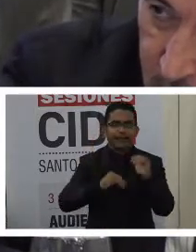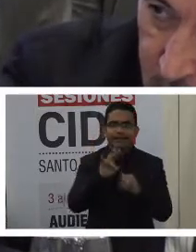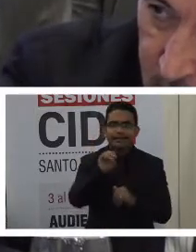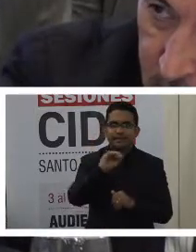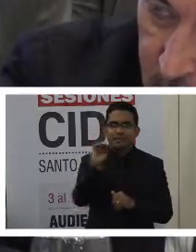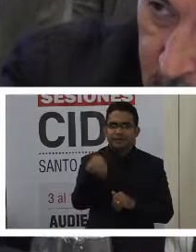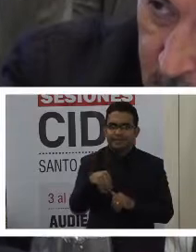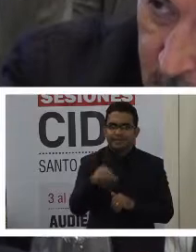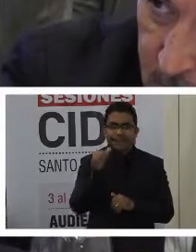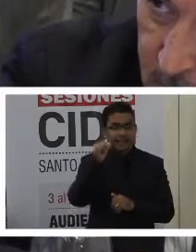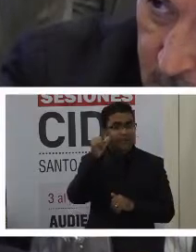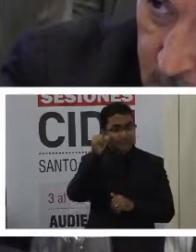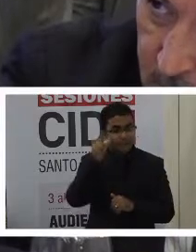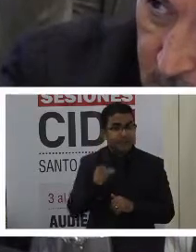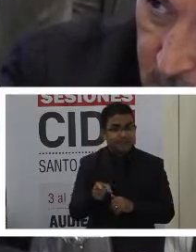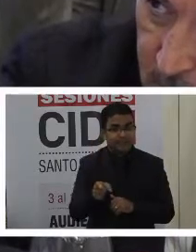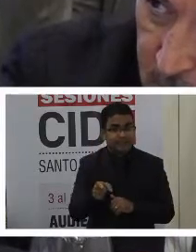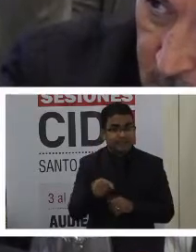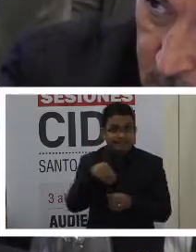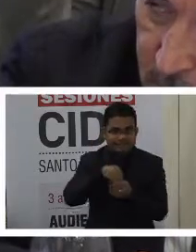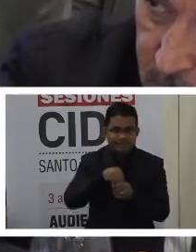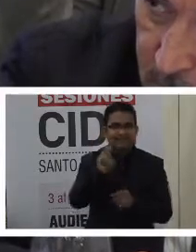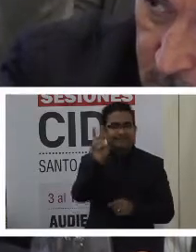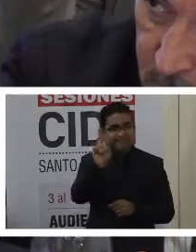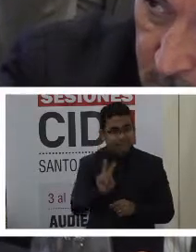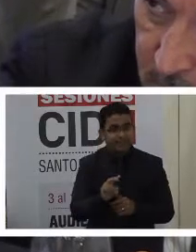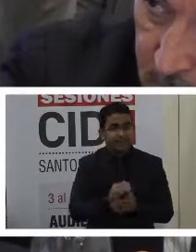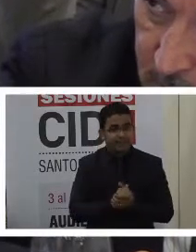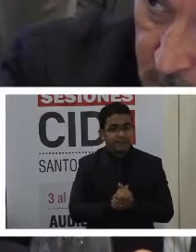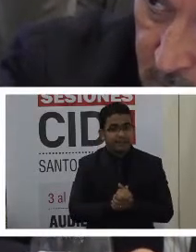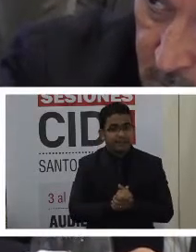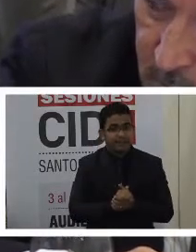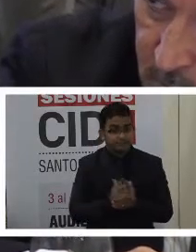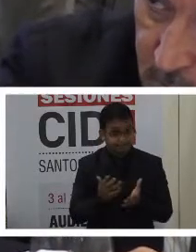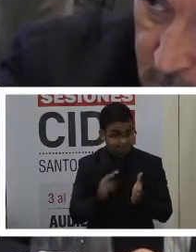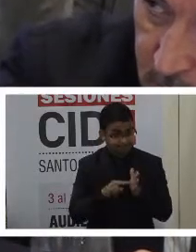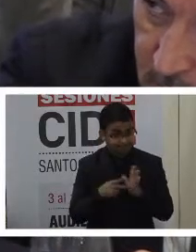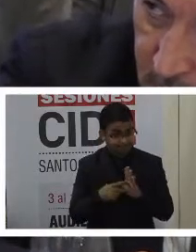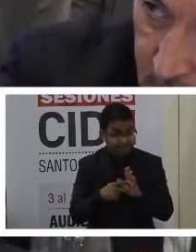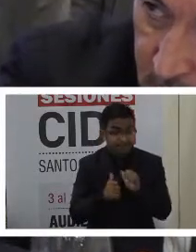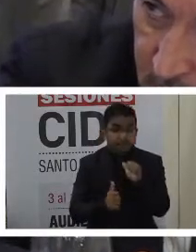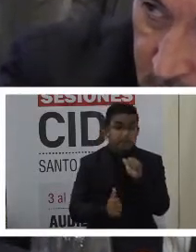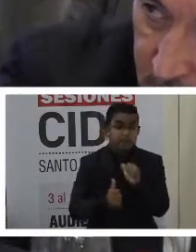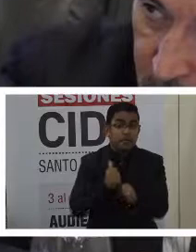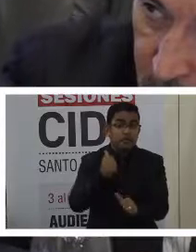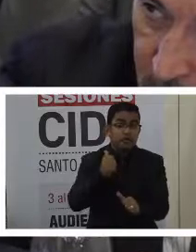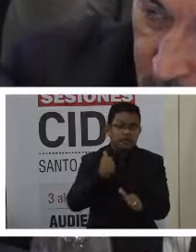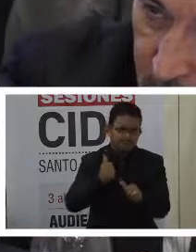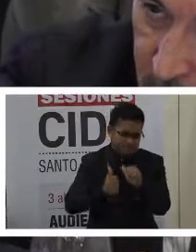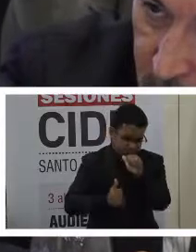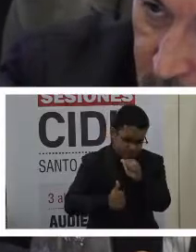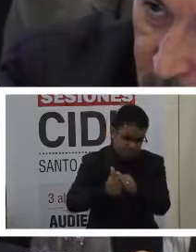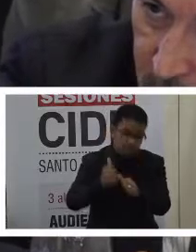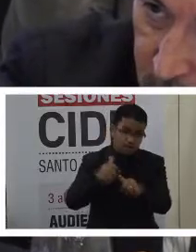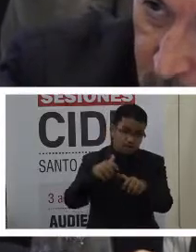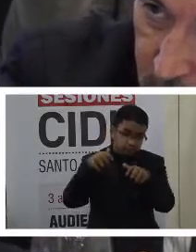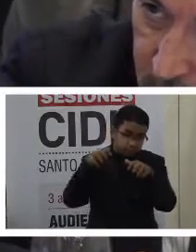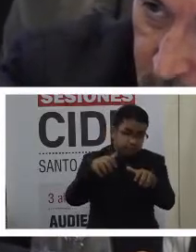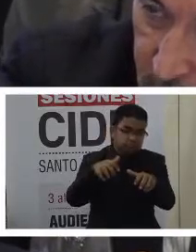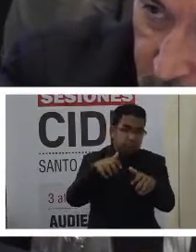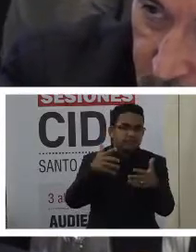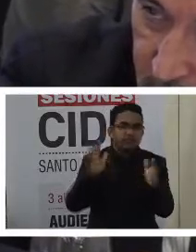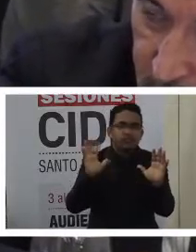de la población adulta en Venezuela. Es decir, que la mayoría, una inmensa mayoría de la población está